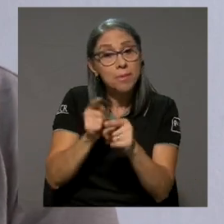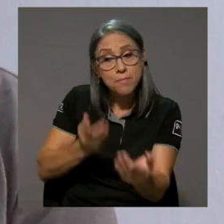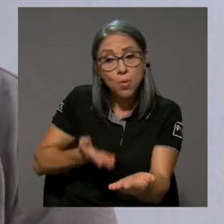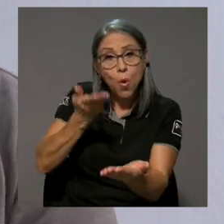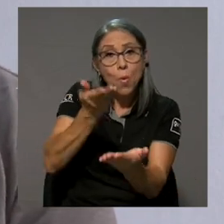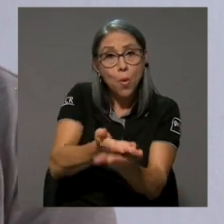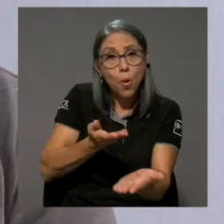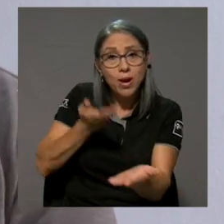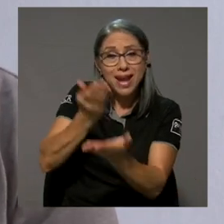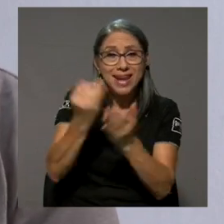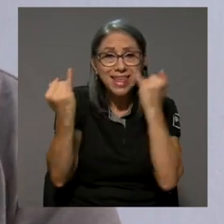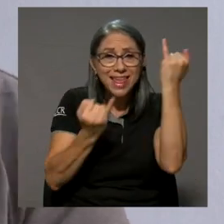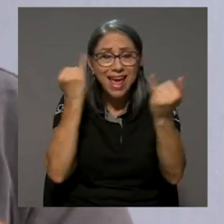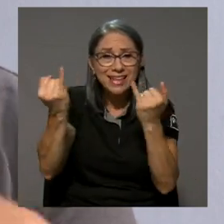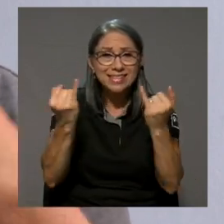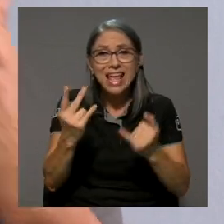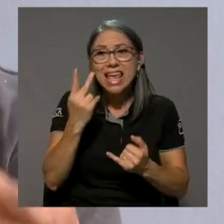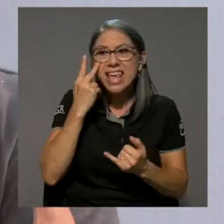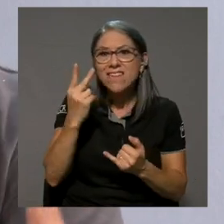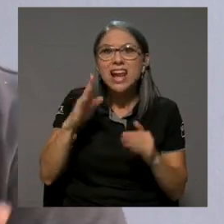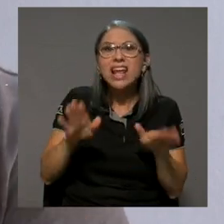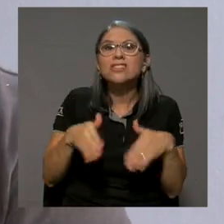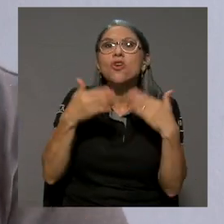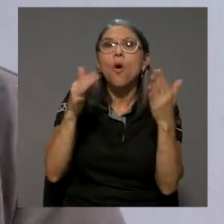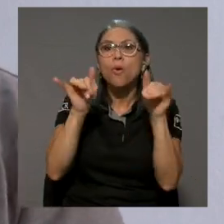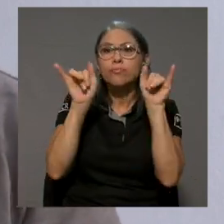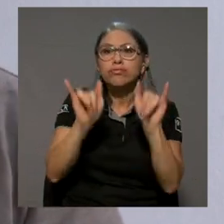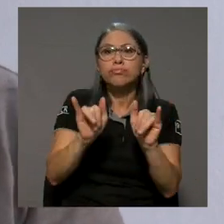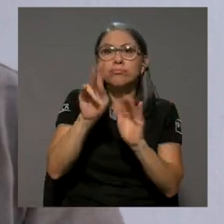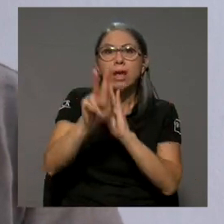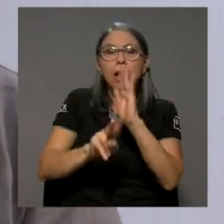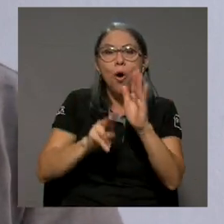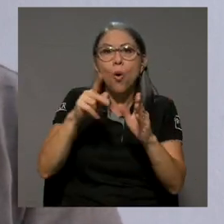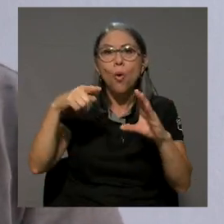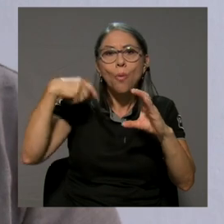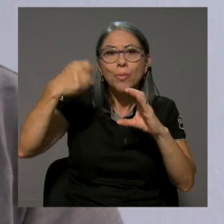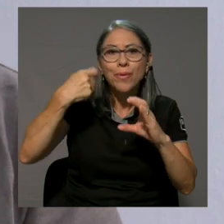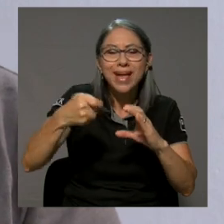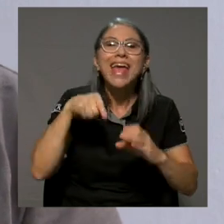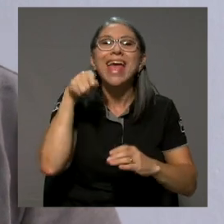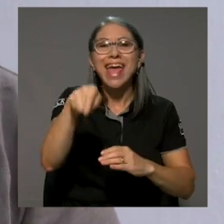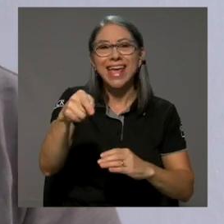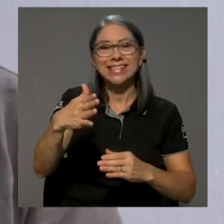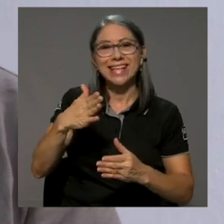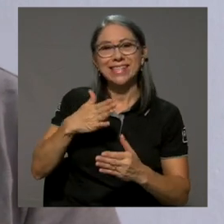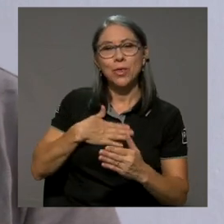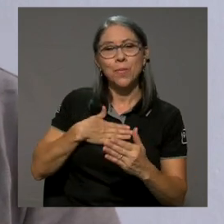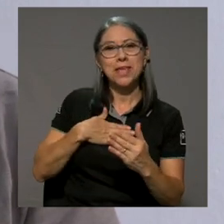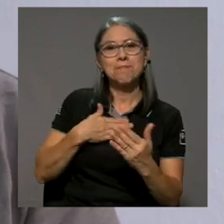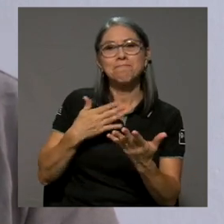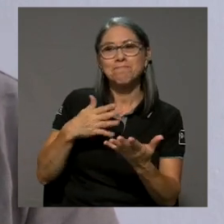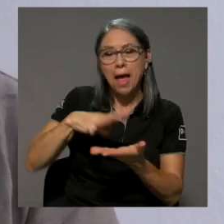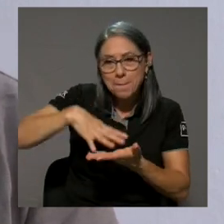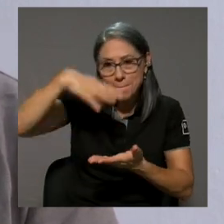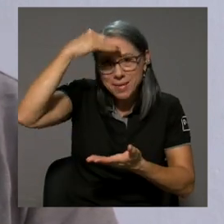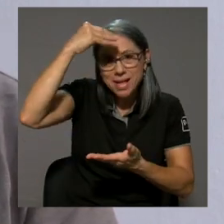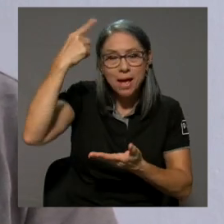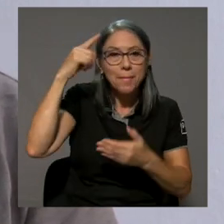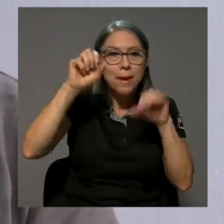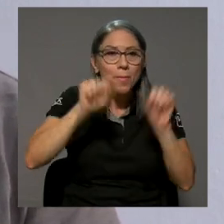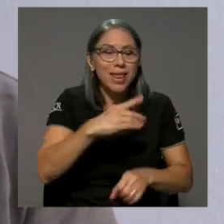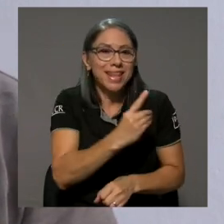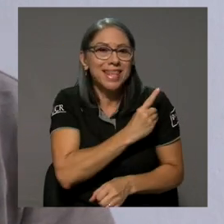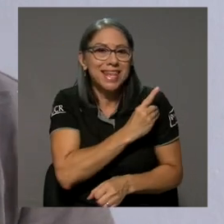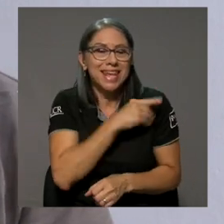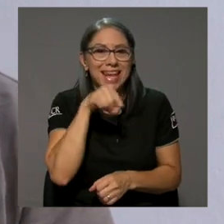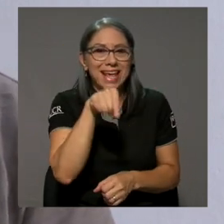y también proponer ideas y verlas quedar en un corte. Y creo que esa ha sido mi escuela para llegar a